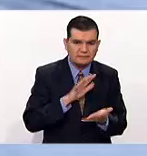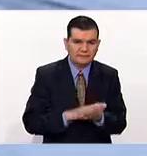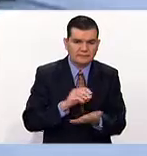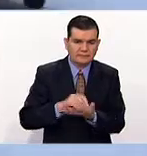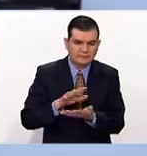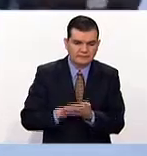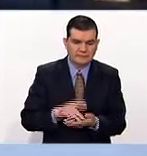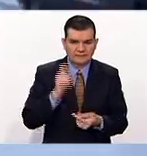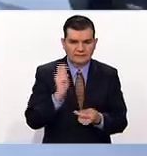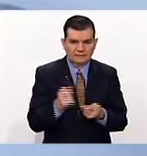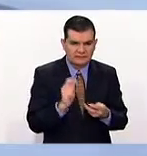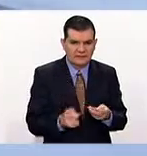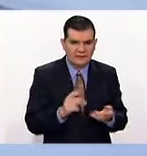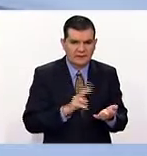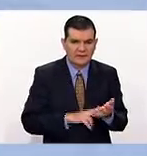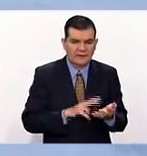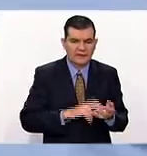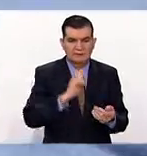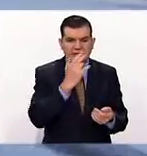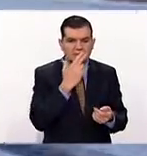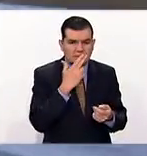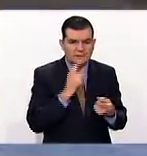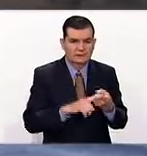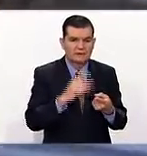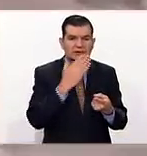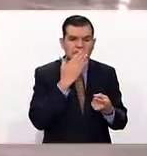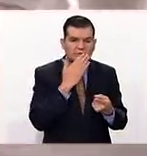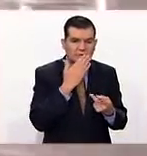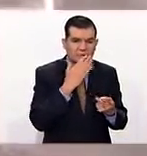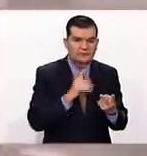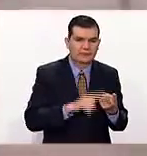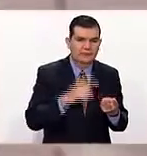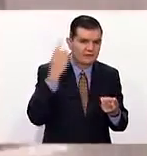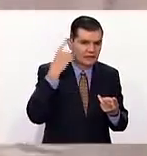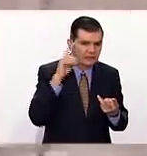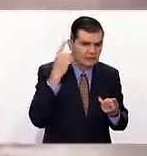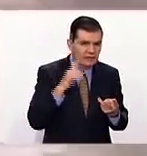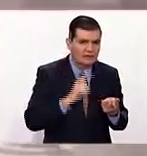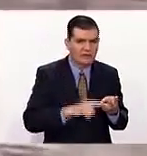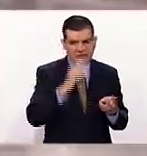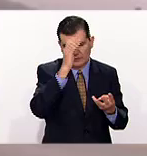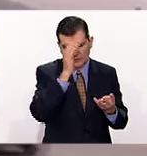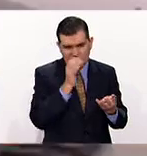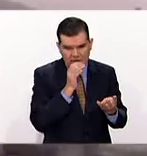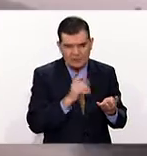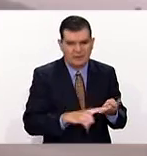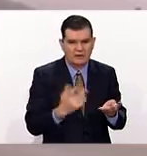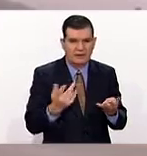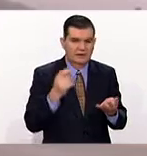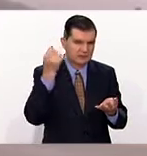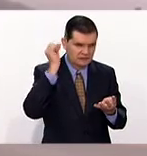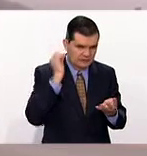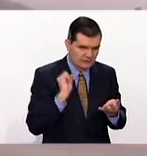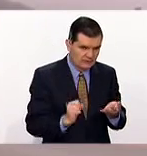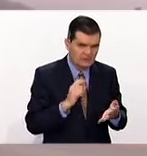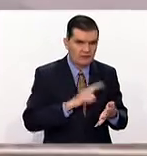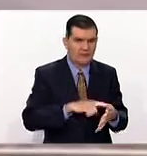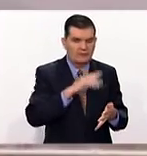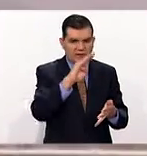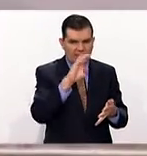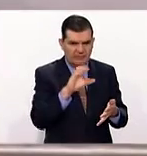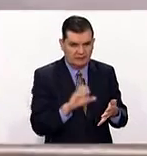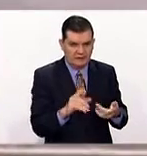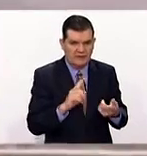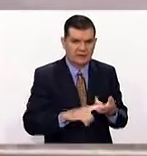días significativamente en Chihuahua, en Sonora, en Durango, en Coahuila, en Sinaloa, en Baja